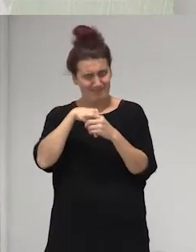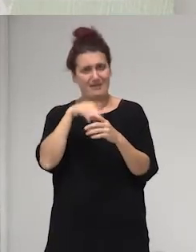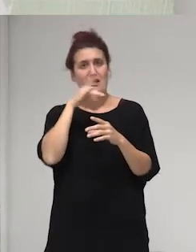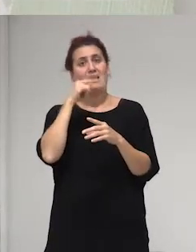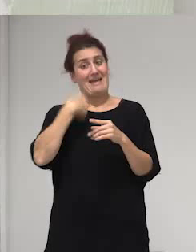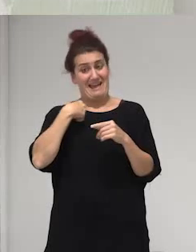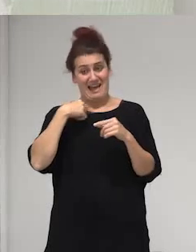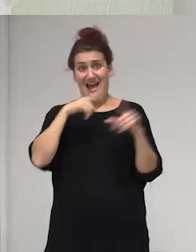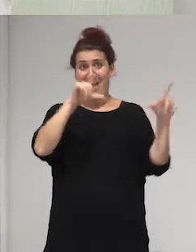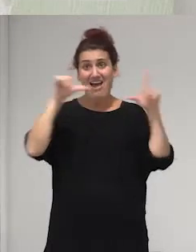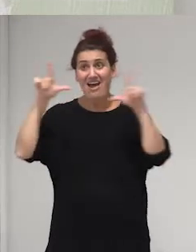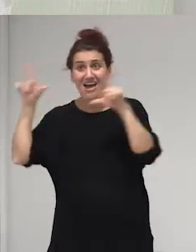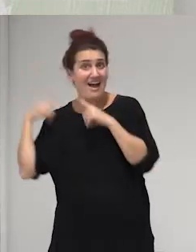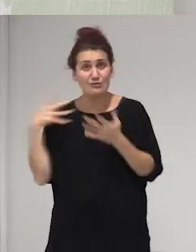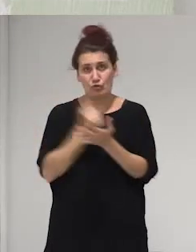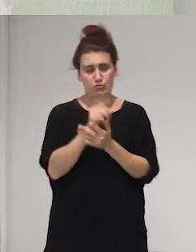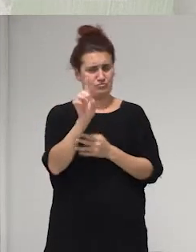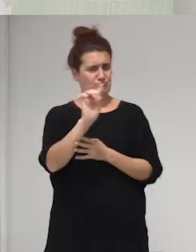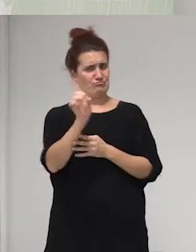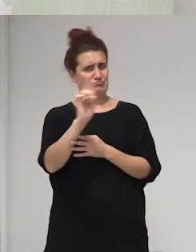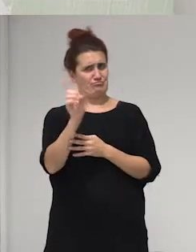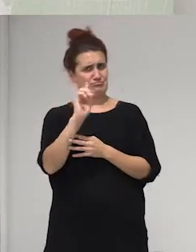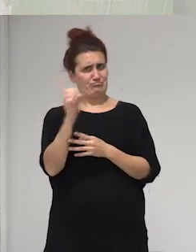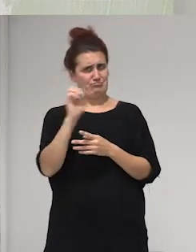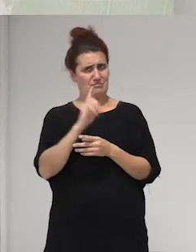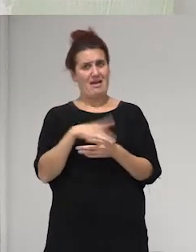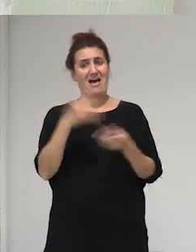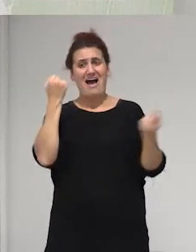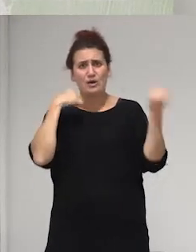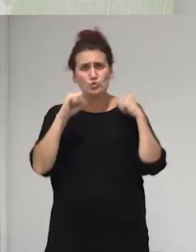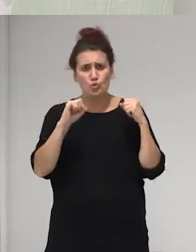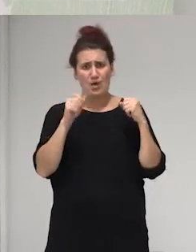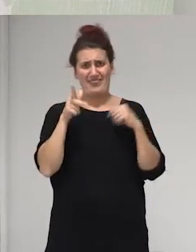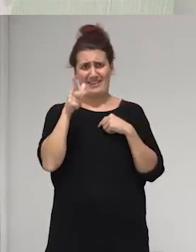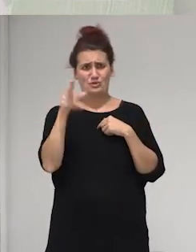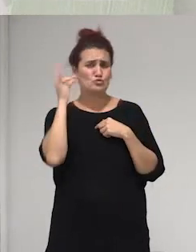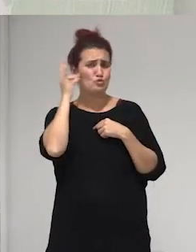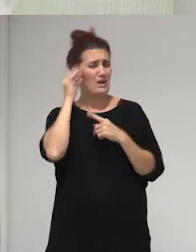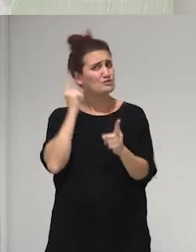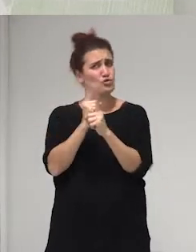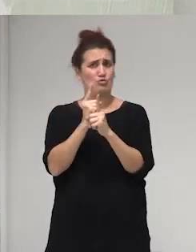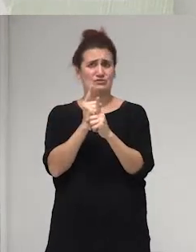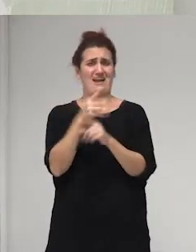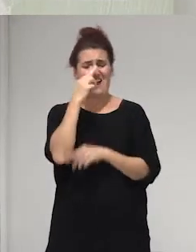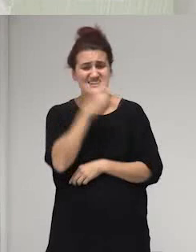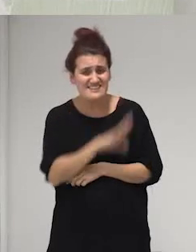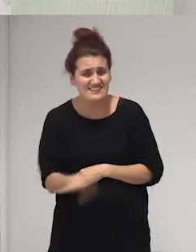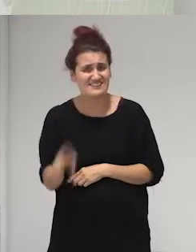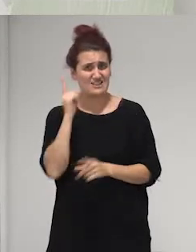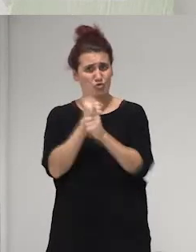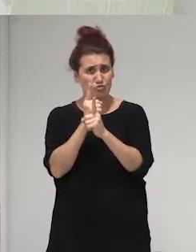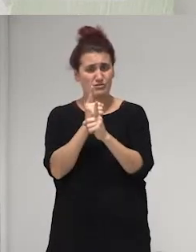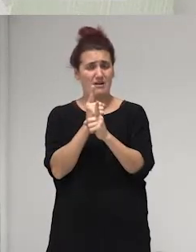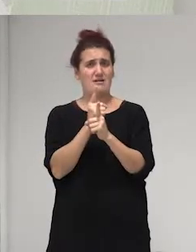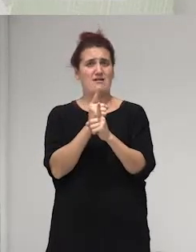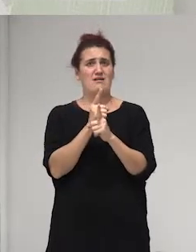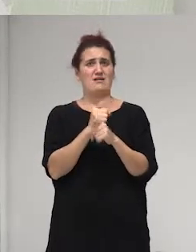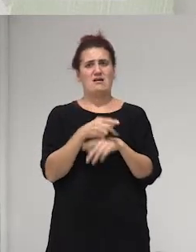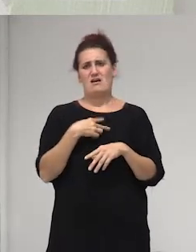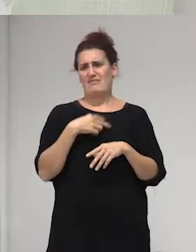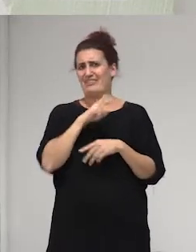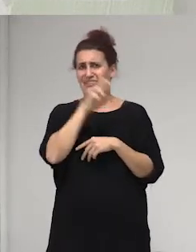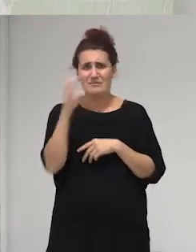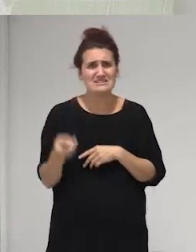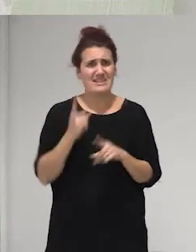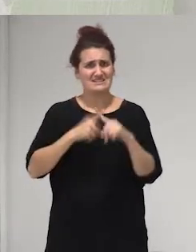representa a todos que actúa en contra de los derechos de las mujeres de las niñas de la población de la diversidad